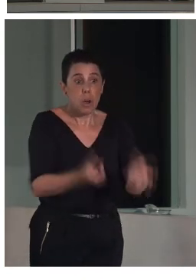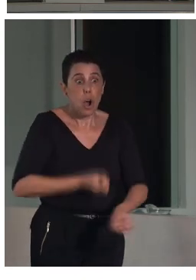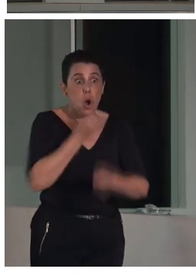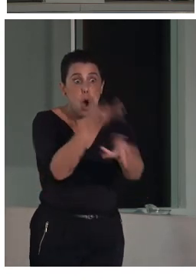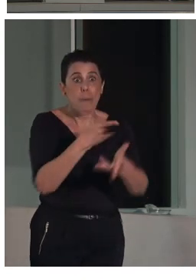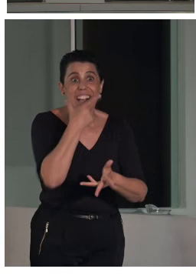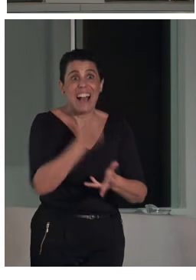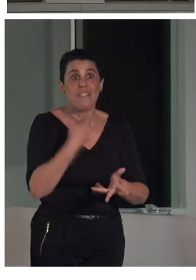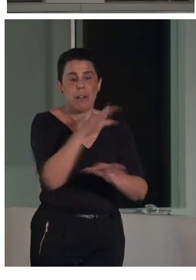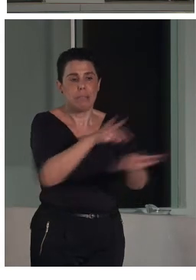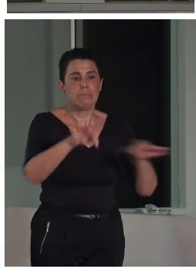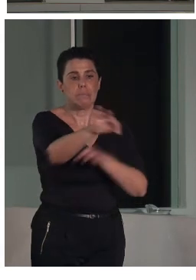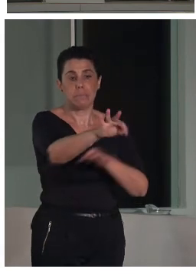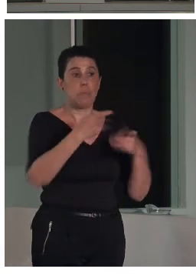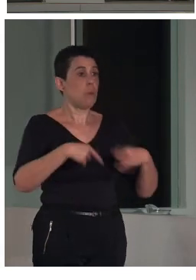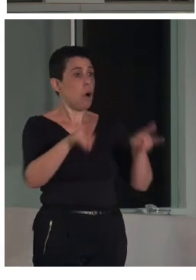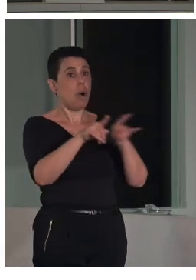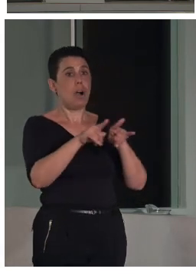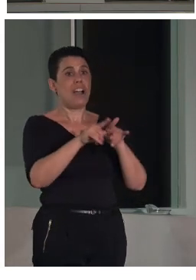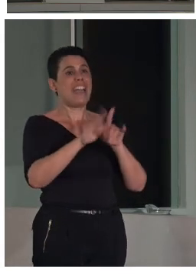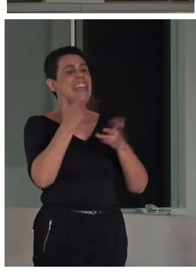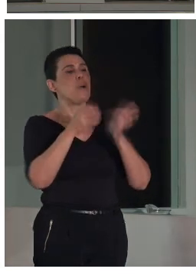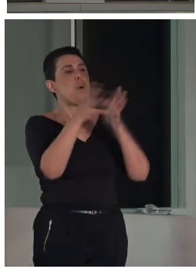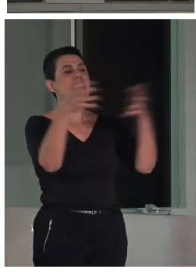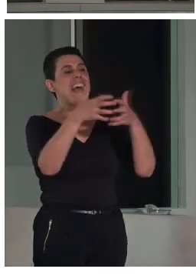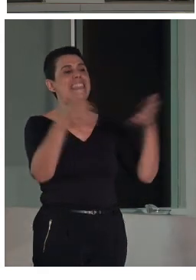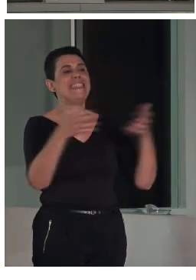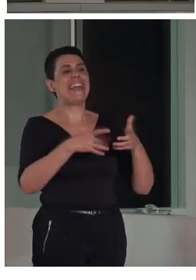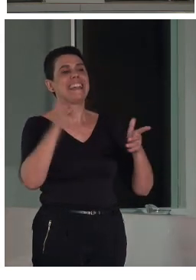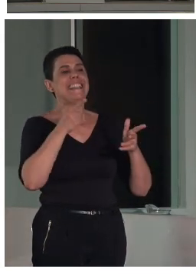hacerlo como el que hizo la descripción del coro muchísimas gracias